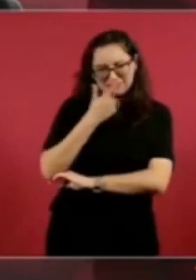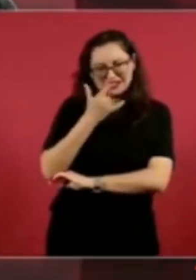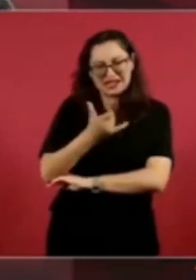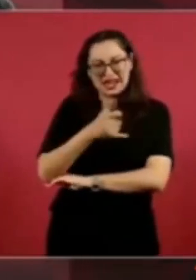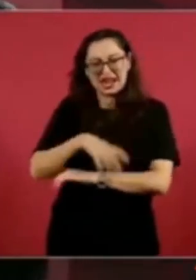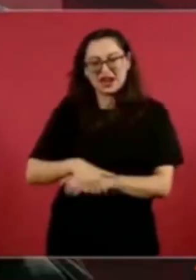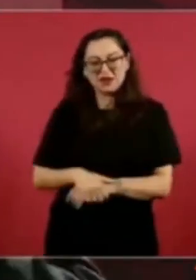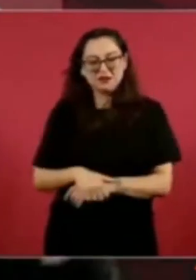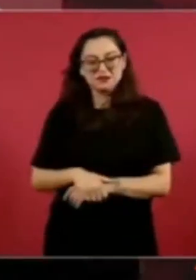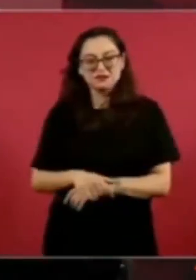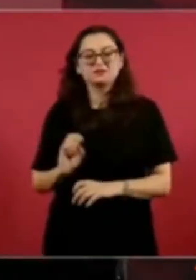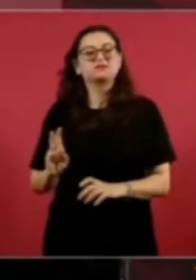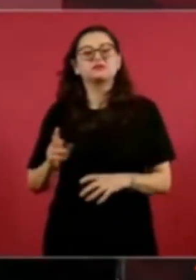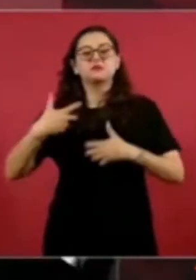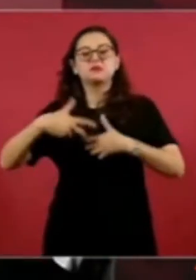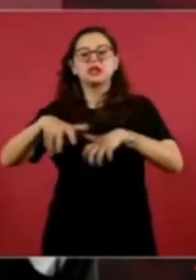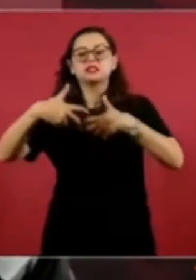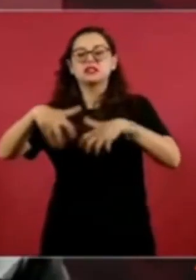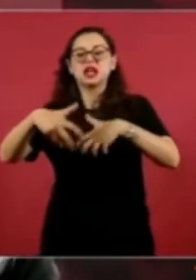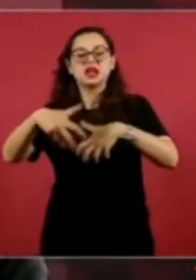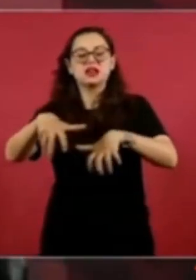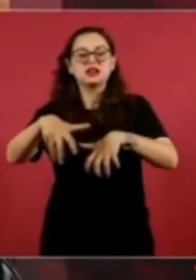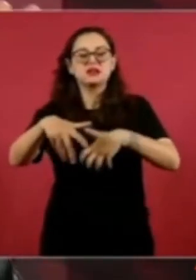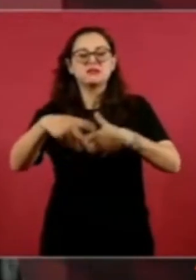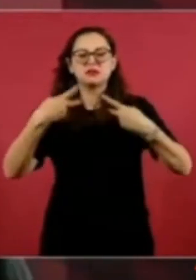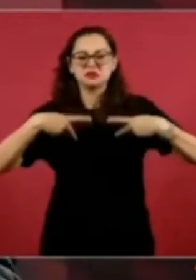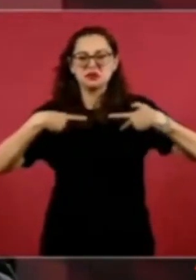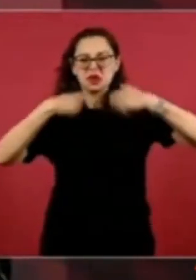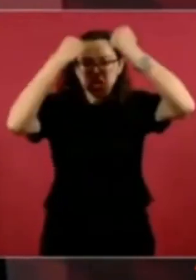Capuchas, ¿sí? Capuchas, ¿cuál es el otro? Gracias.